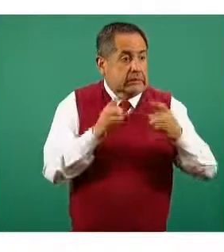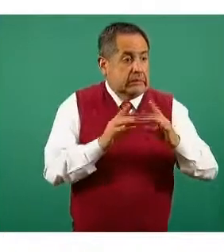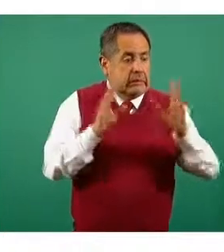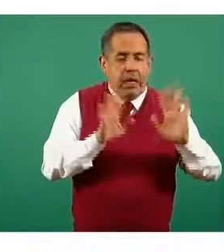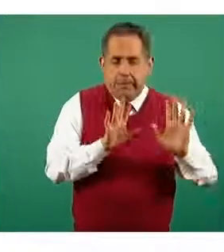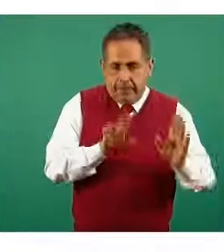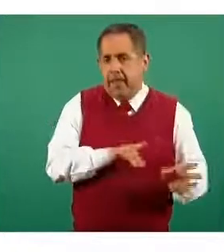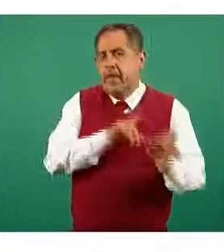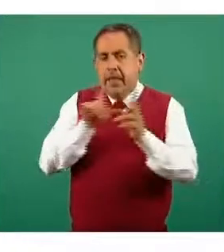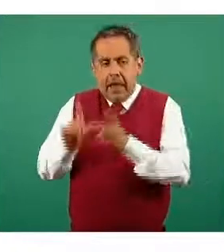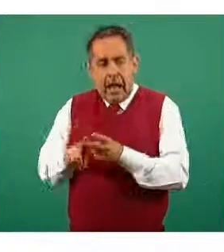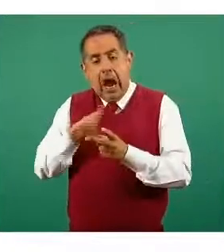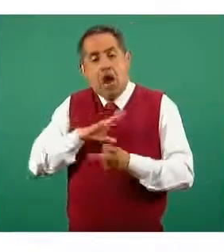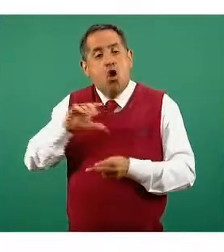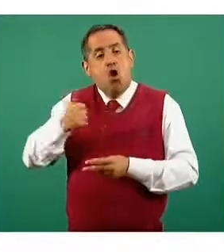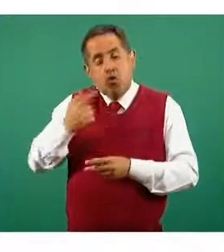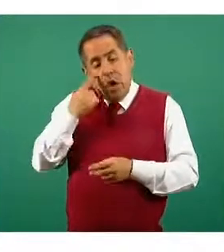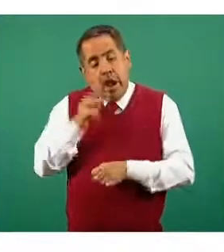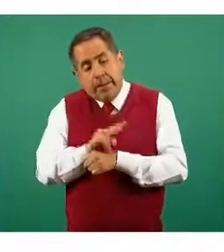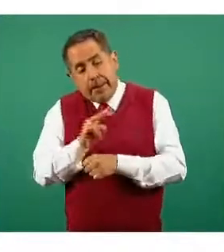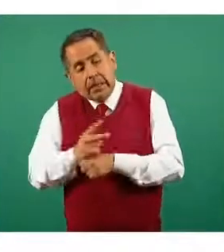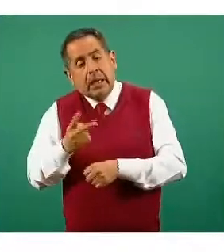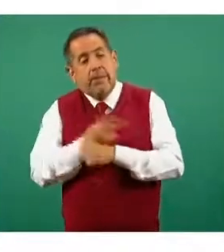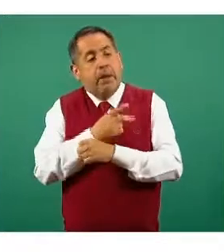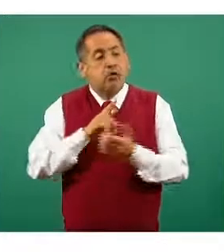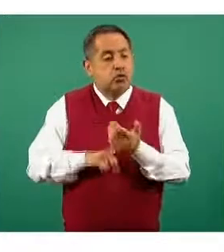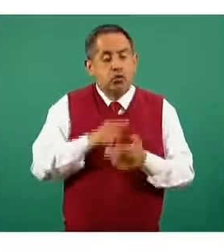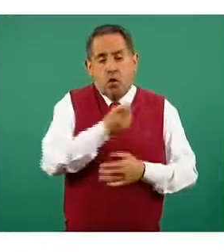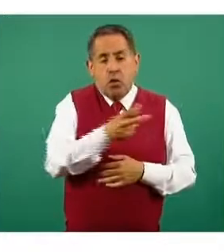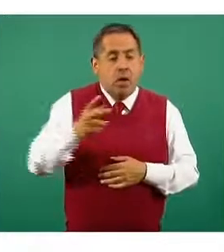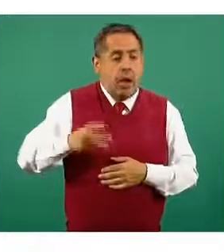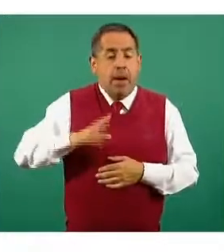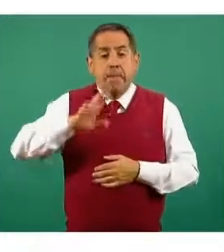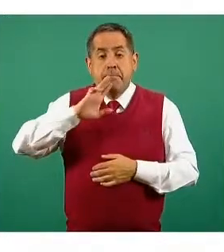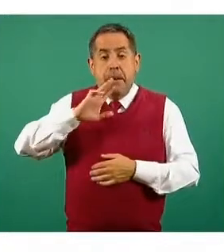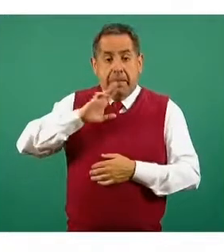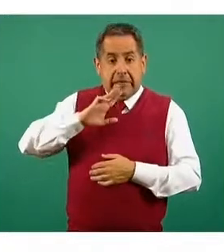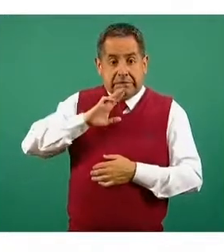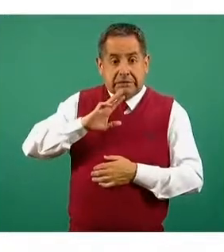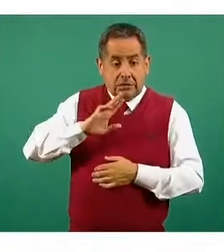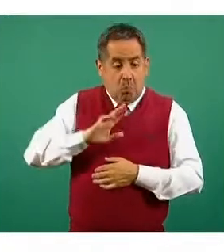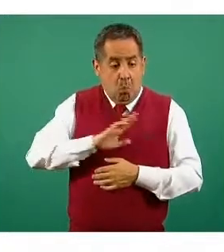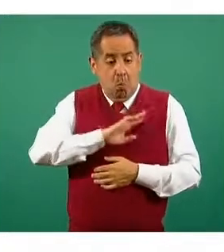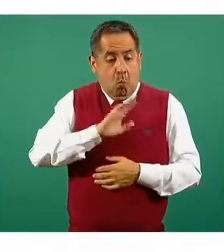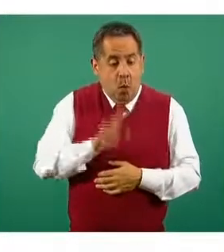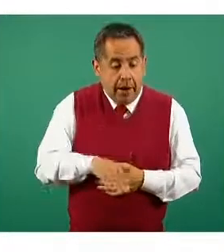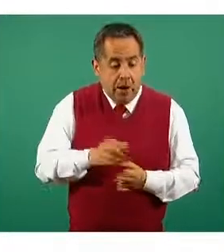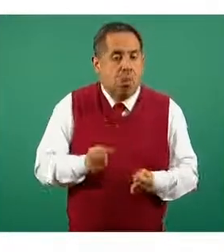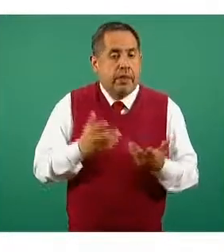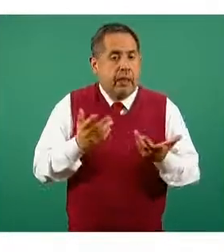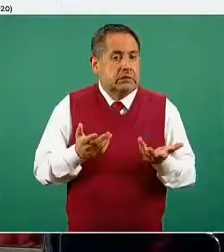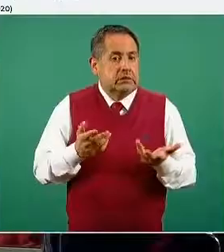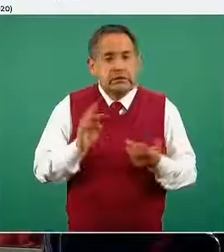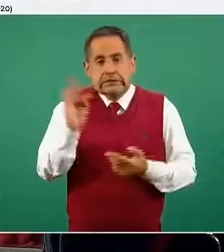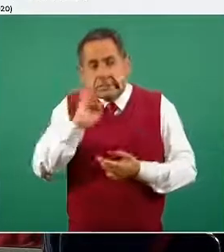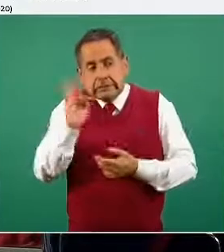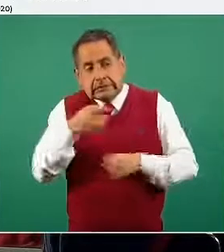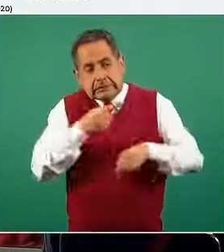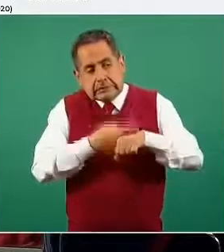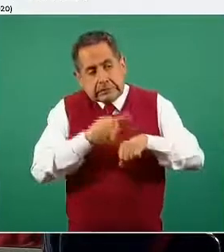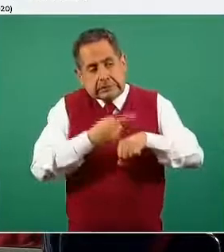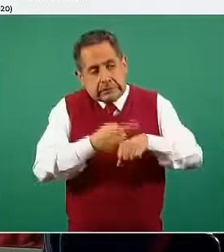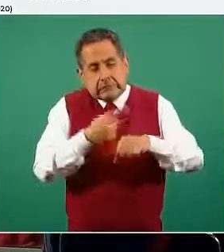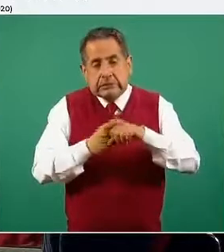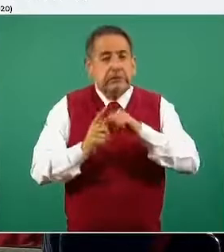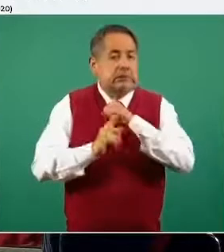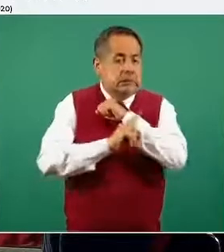especial que monitorea la morbilidad materna severa, es decir, todas aquellas enfermedades que pueden ocurrir en la mujer